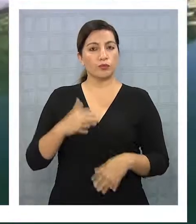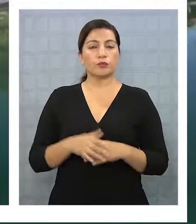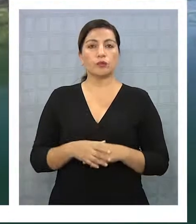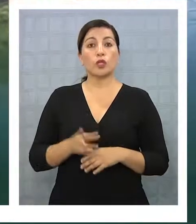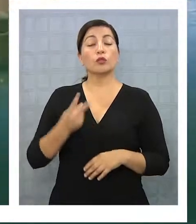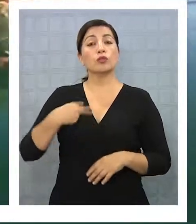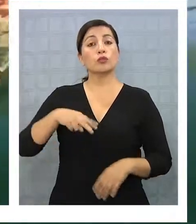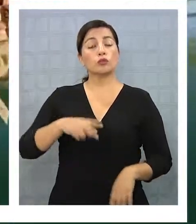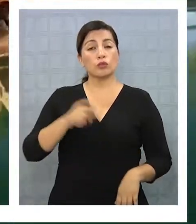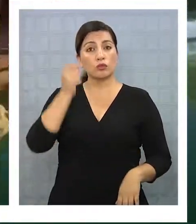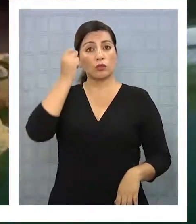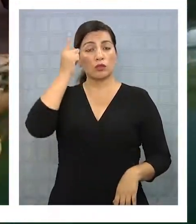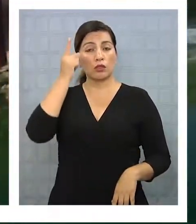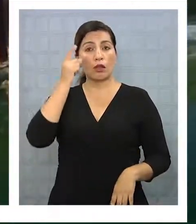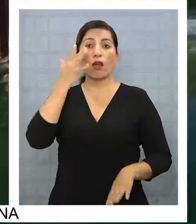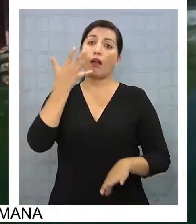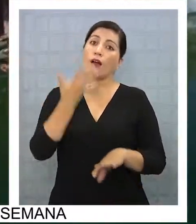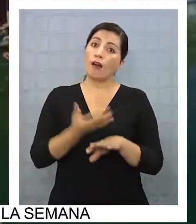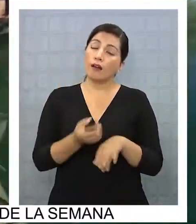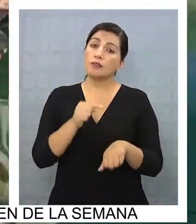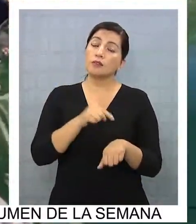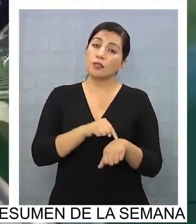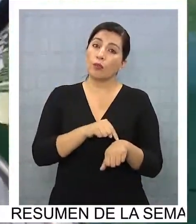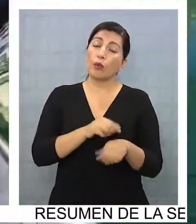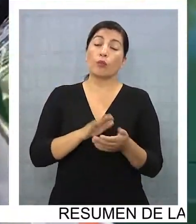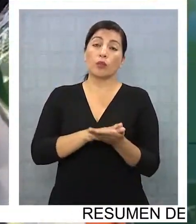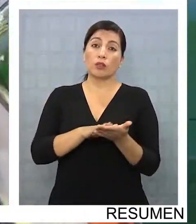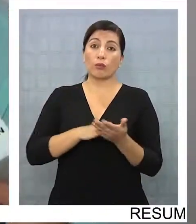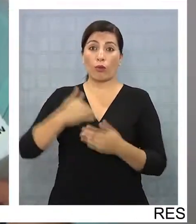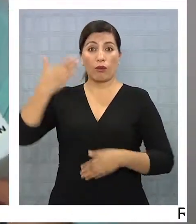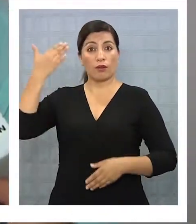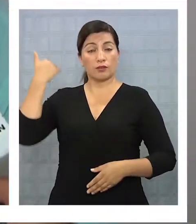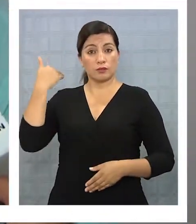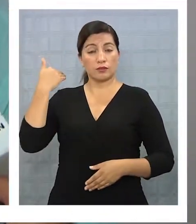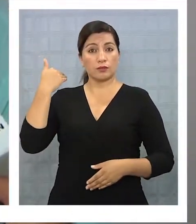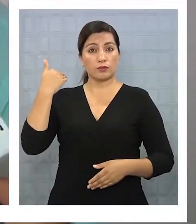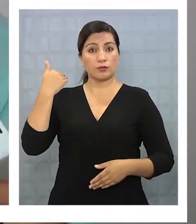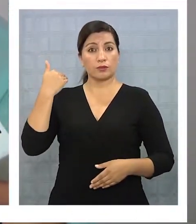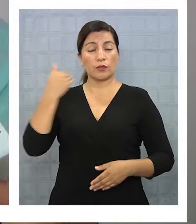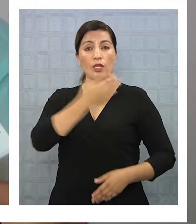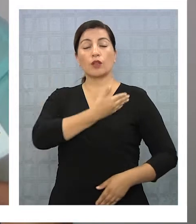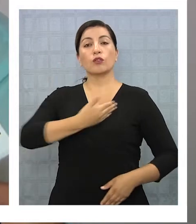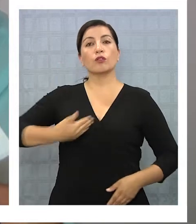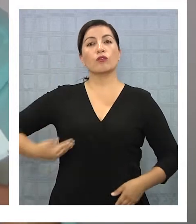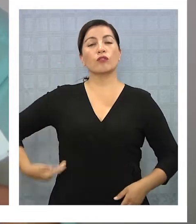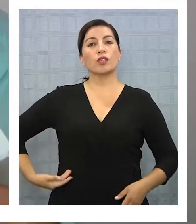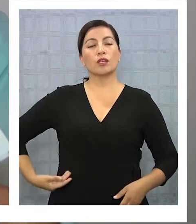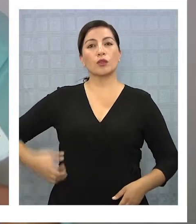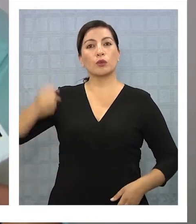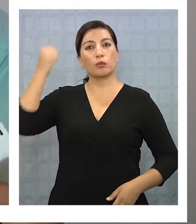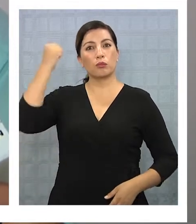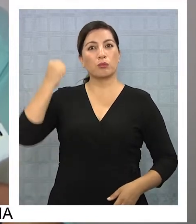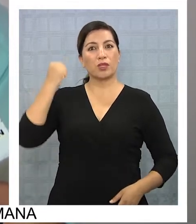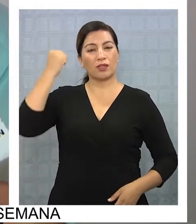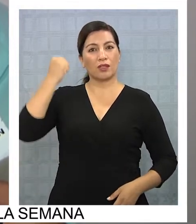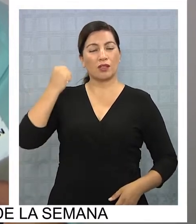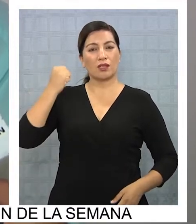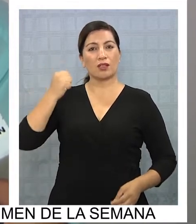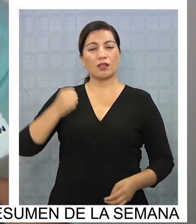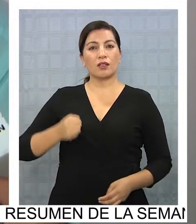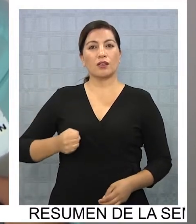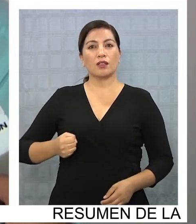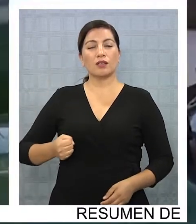que hay momentos y momentos. La vez pasada, cuando en el gobierno de Piñera fueron detenidos estos soldados